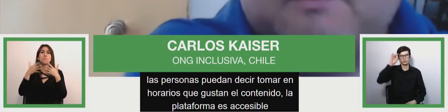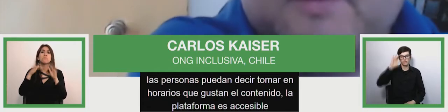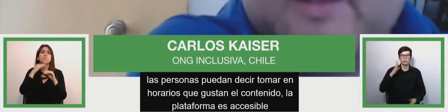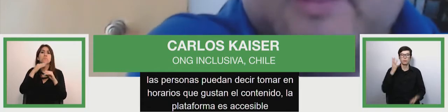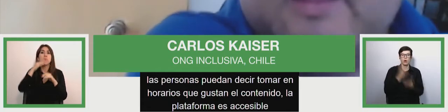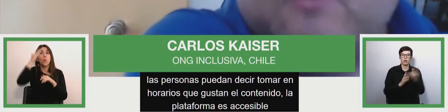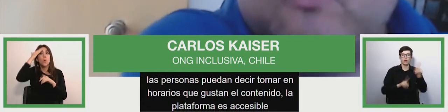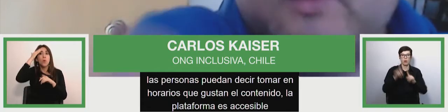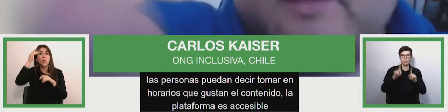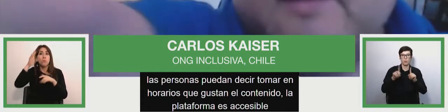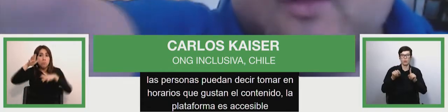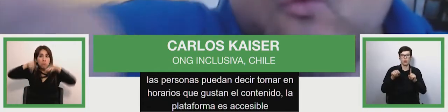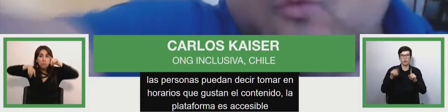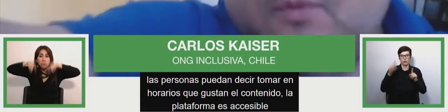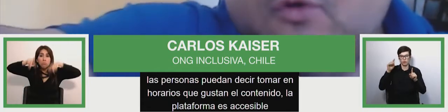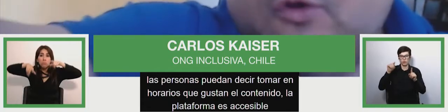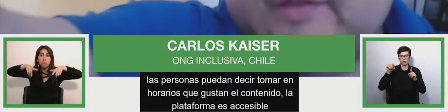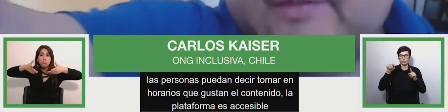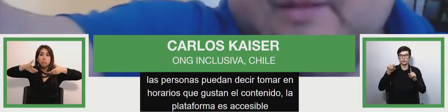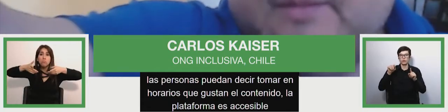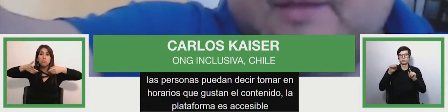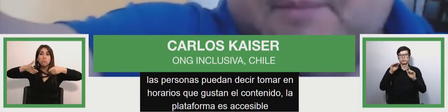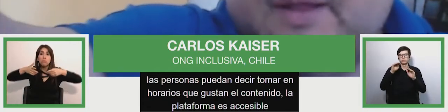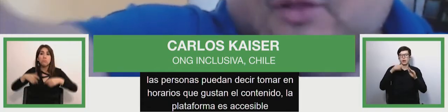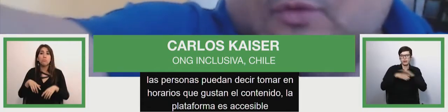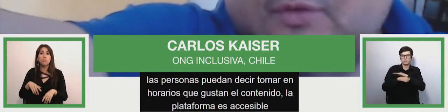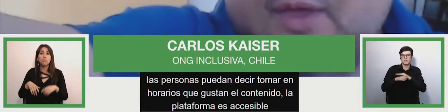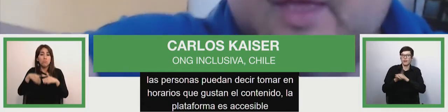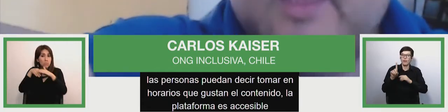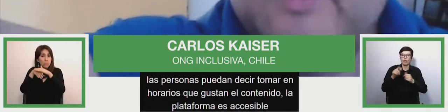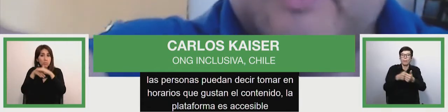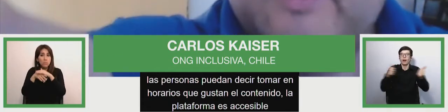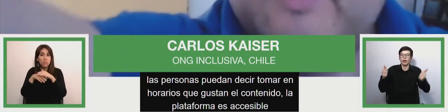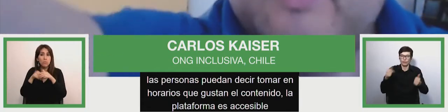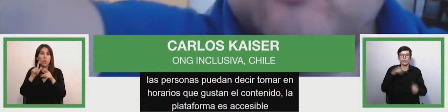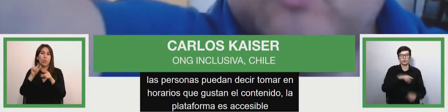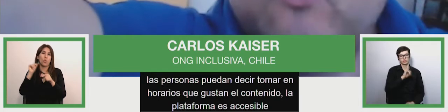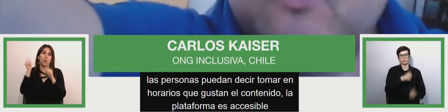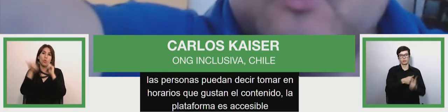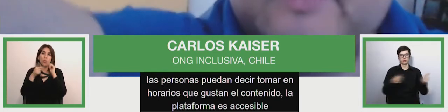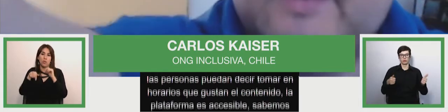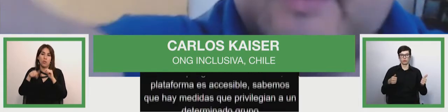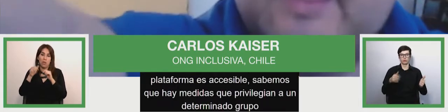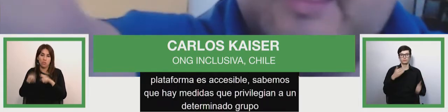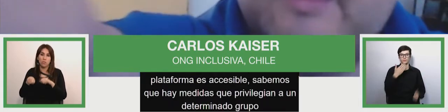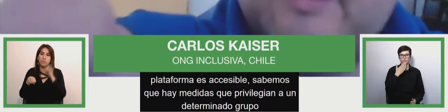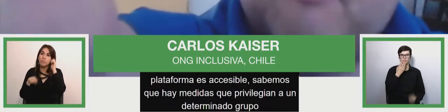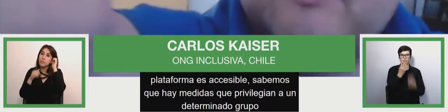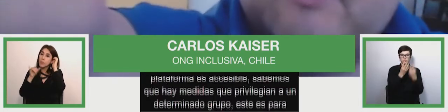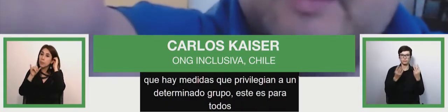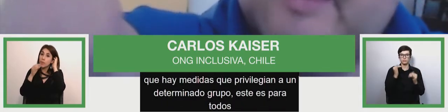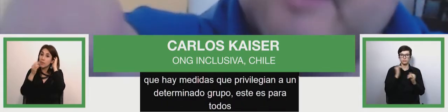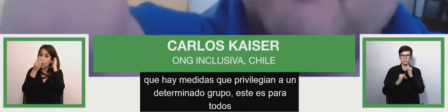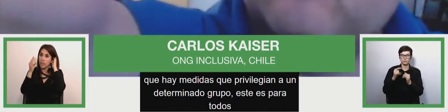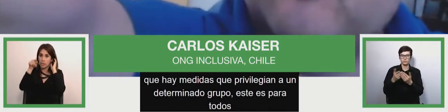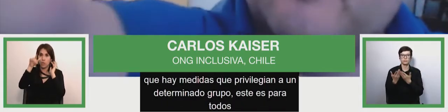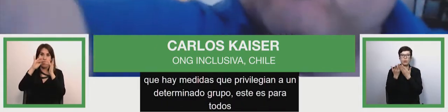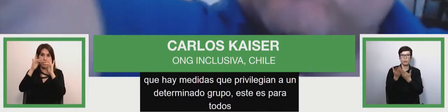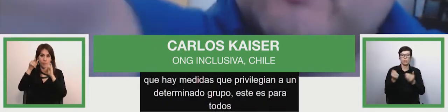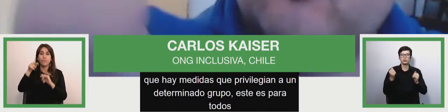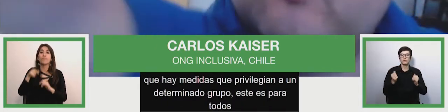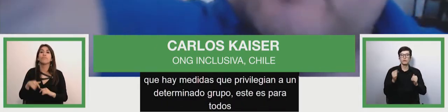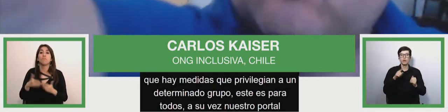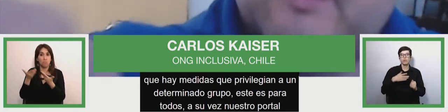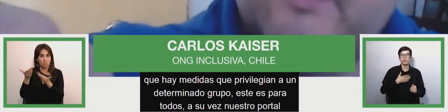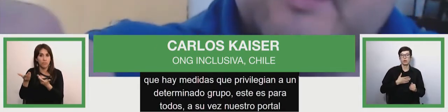que privilegian a un determinado grupo no necesariamente es para todos y a su vez nuestro portal da la posibilidad a la persona de